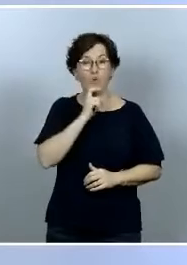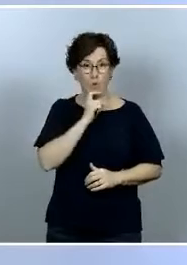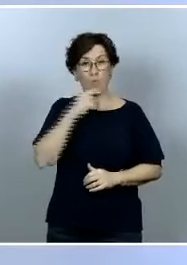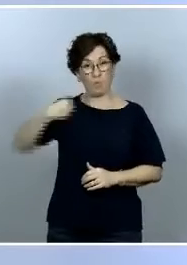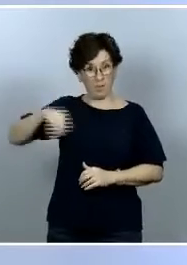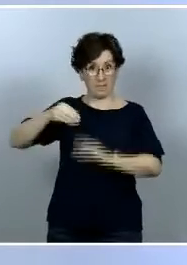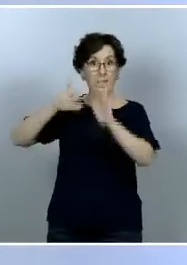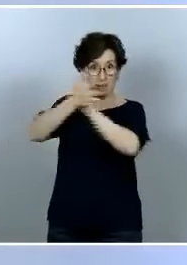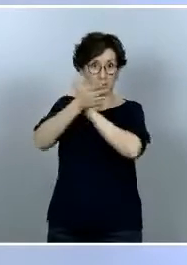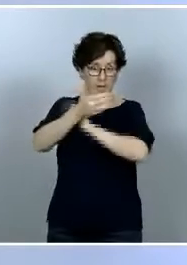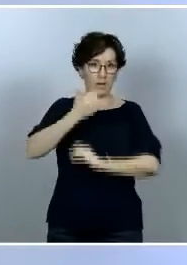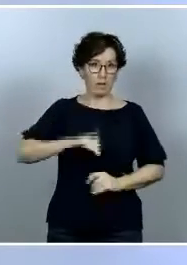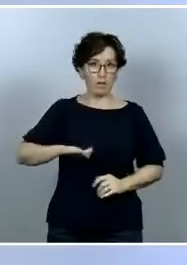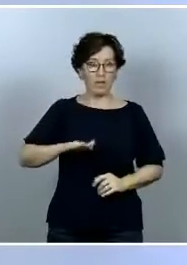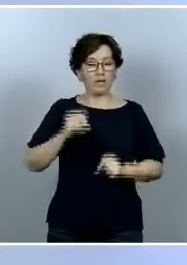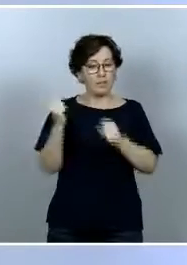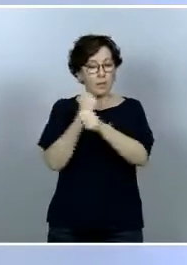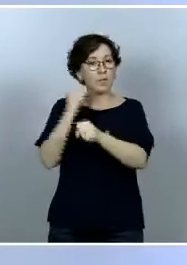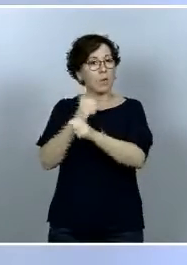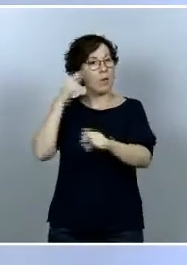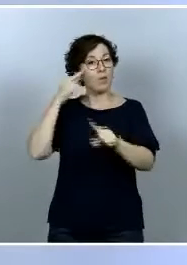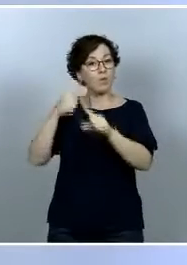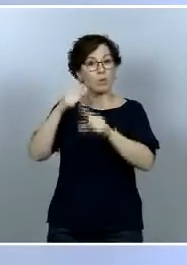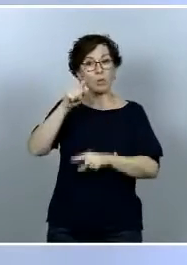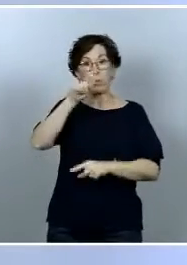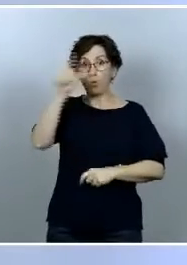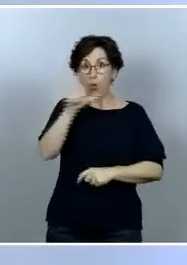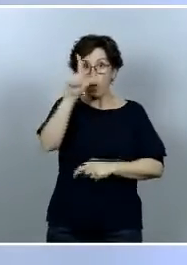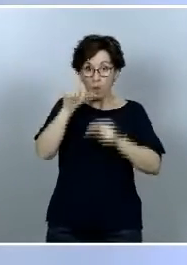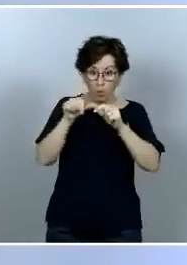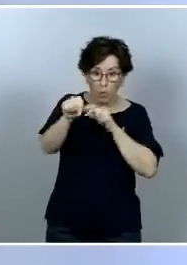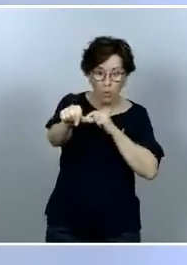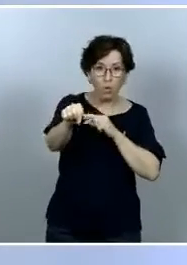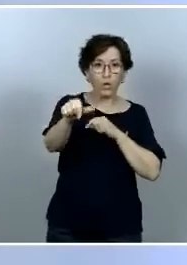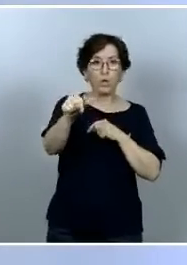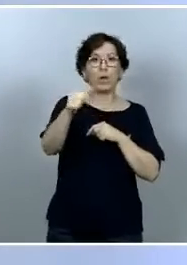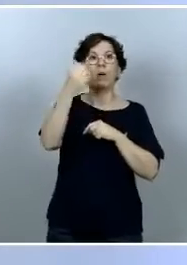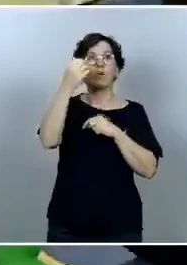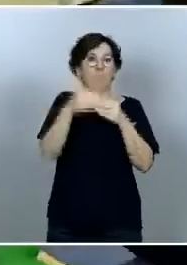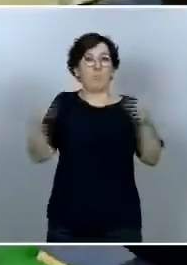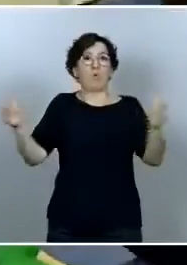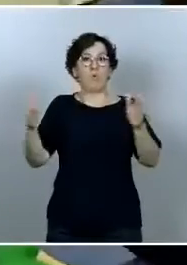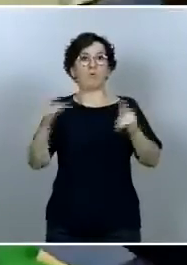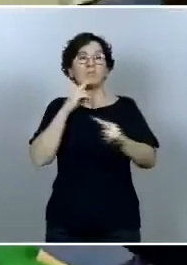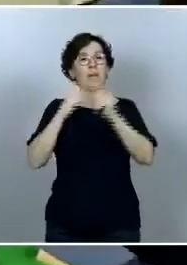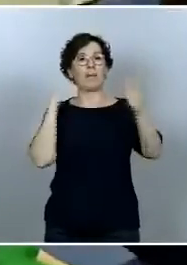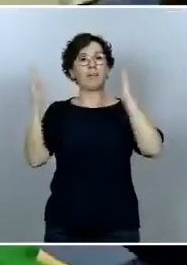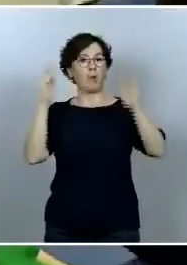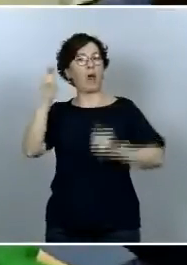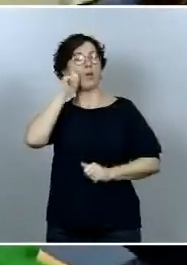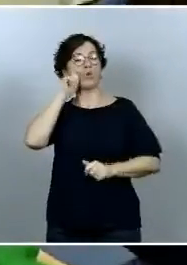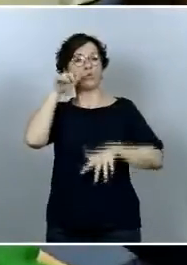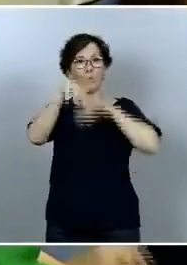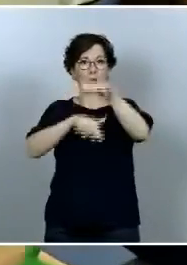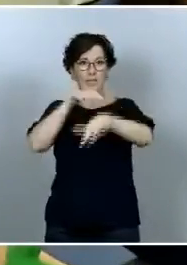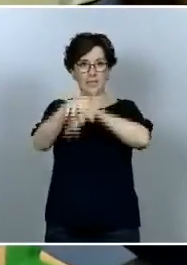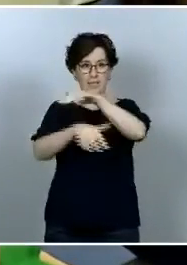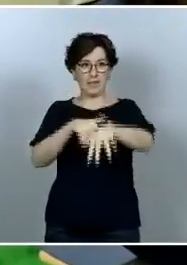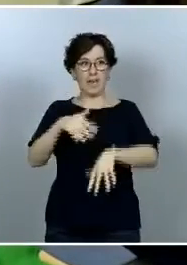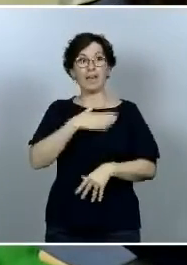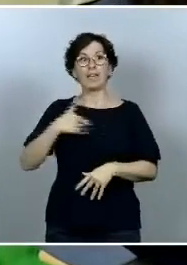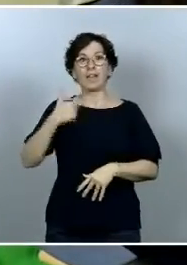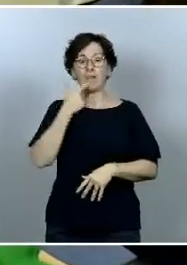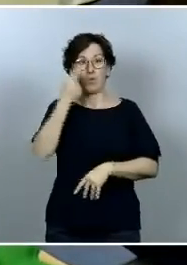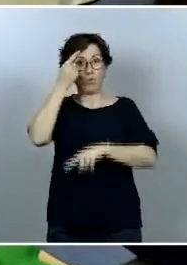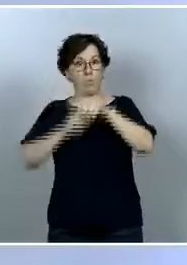trabajando para a partir del 1 de julio abrir la temporada turística y por tanto permitir que un sector tan importante de nuestra economía